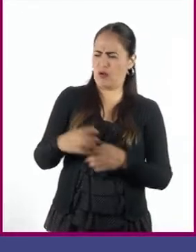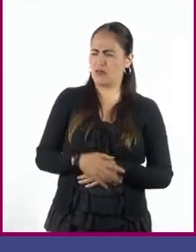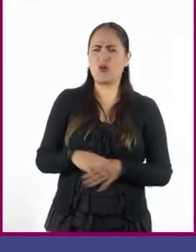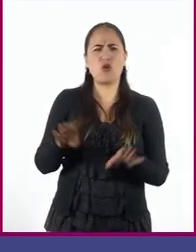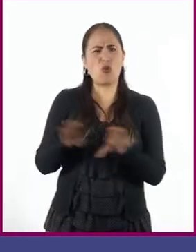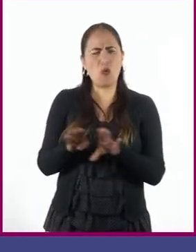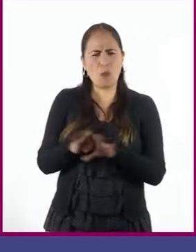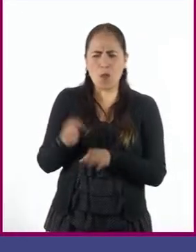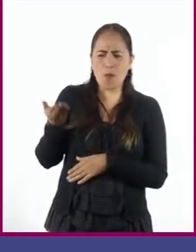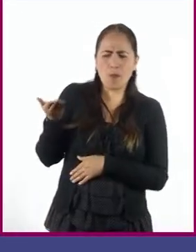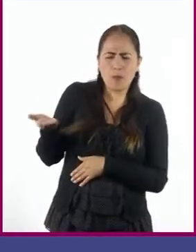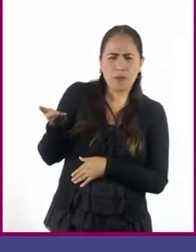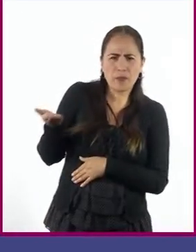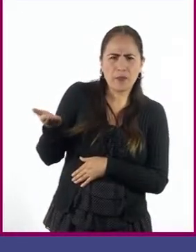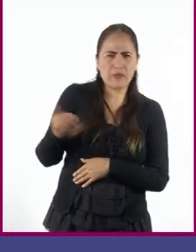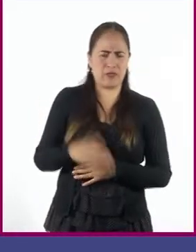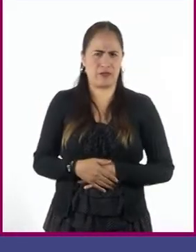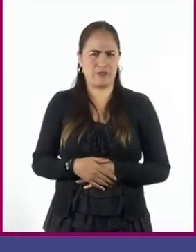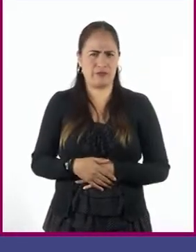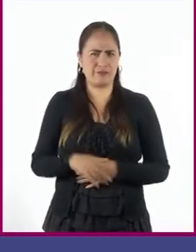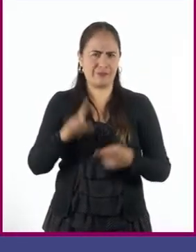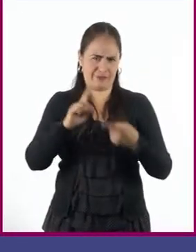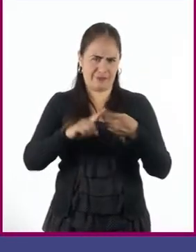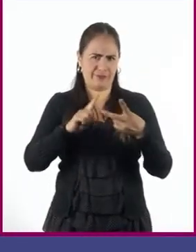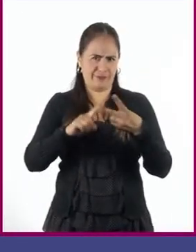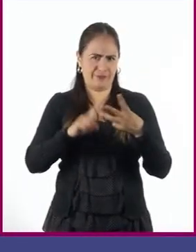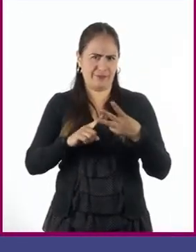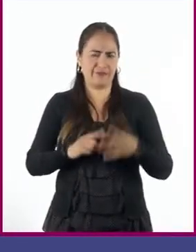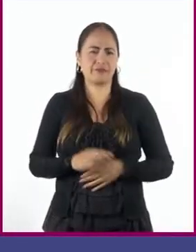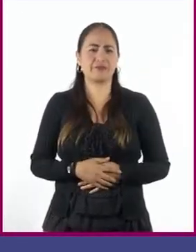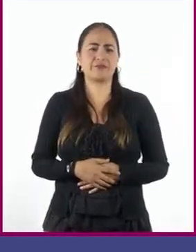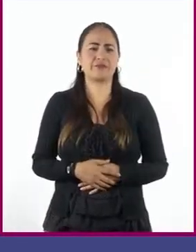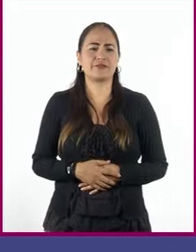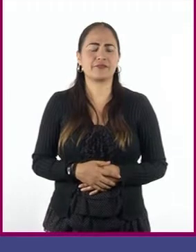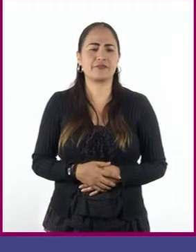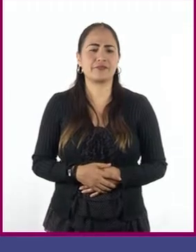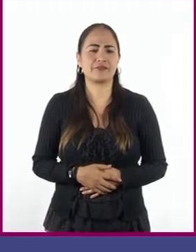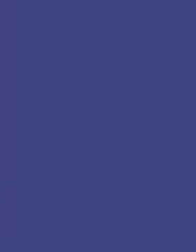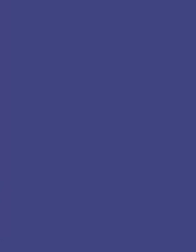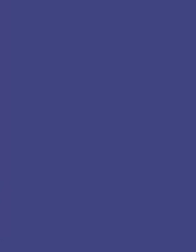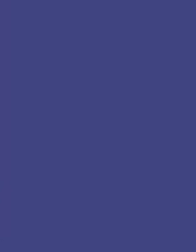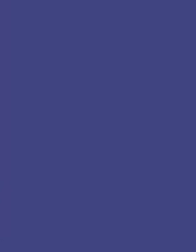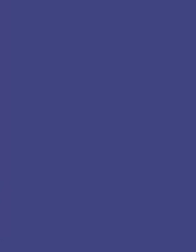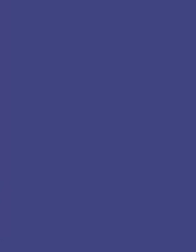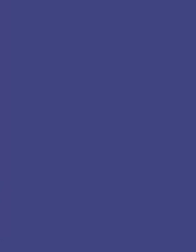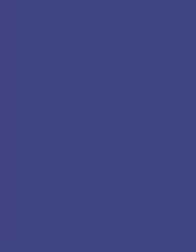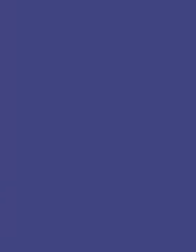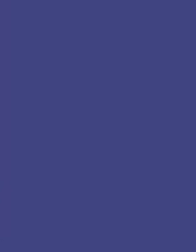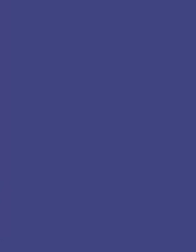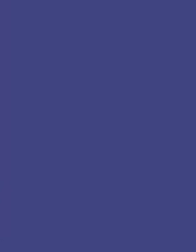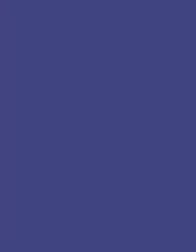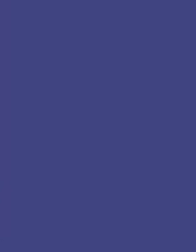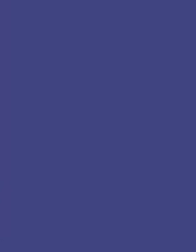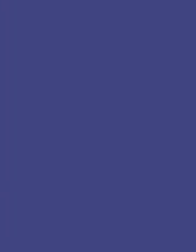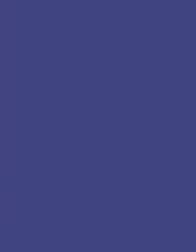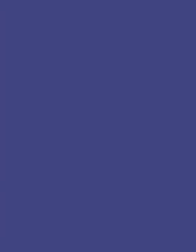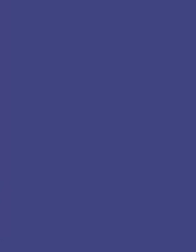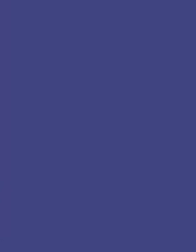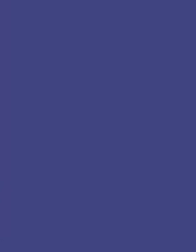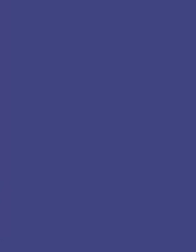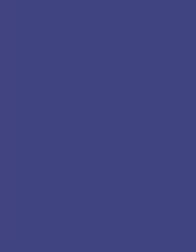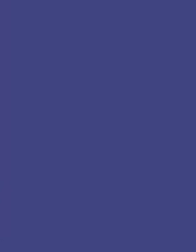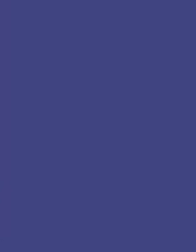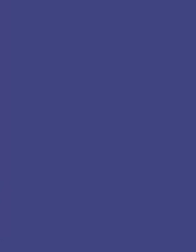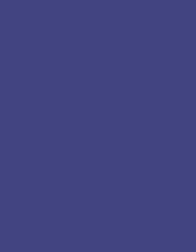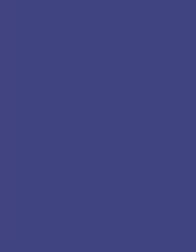goma? Aquí hay tres posibilidades. Opción uno. Dilecta con discípula. ¿Sería